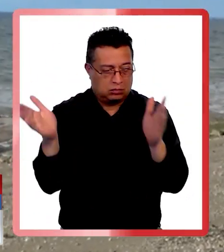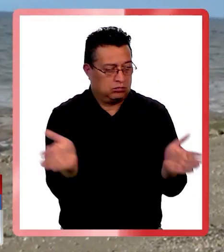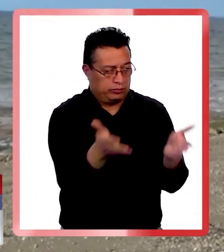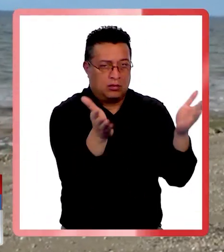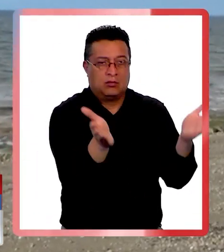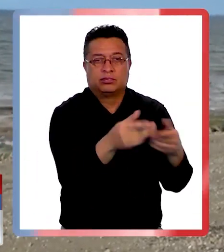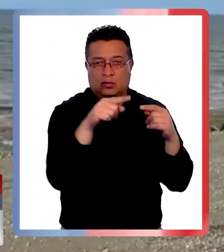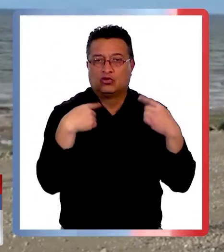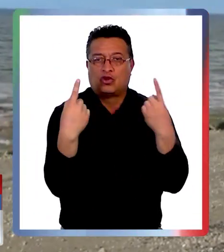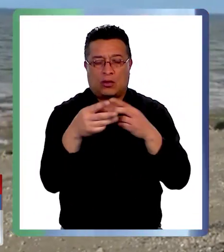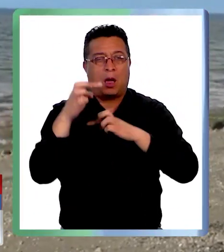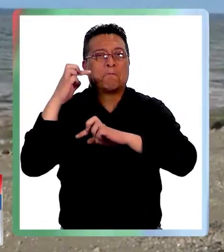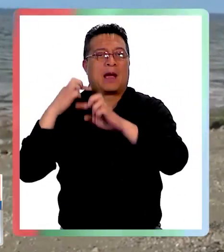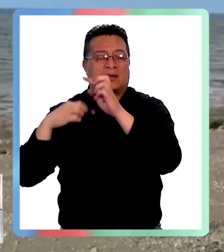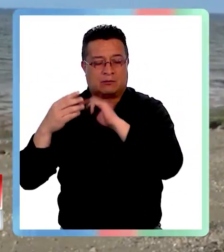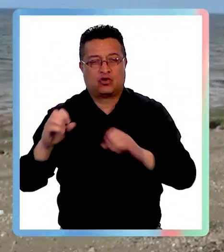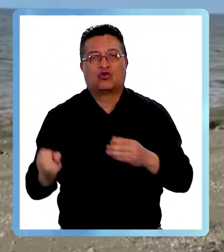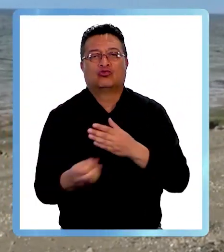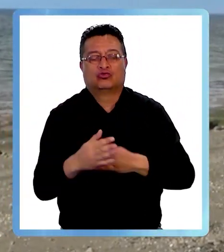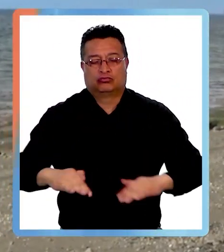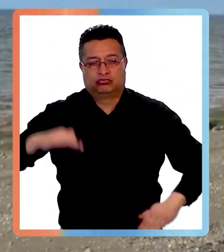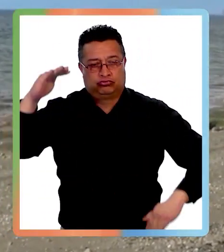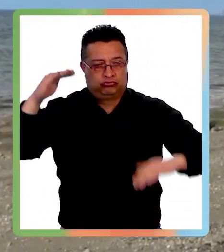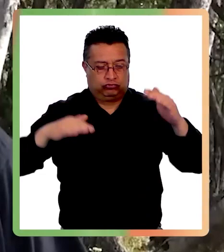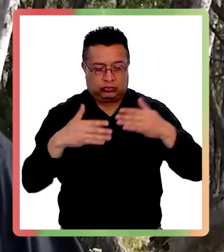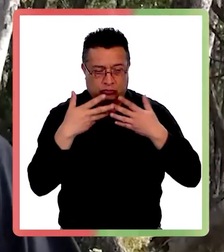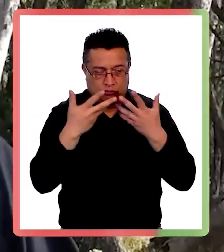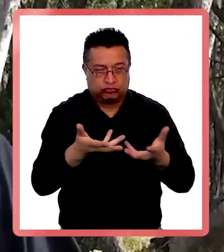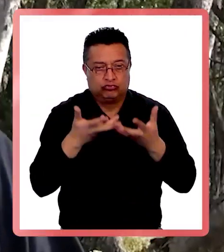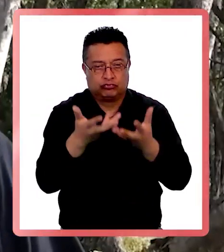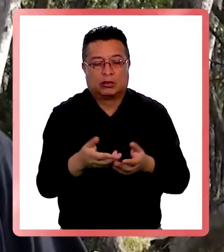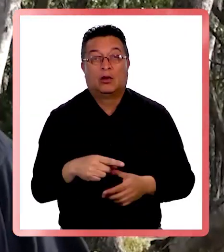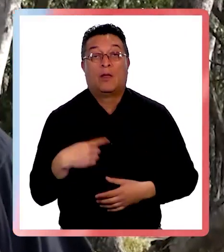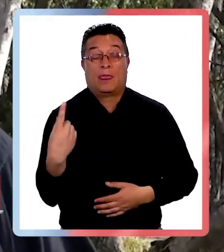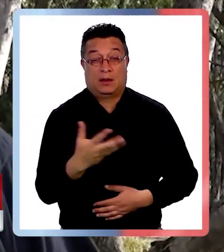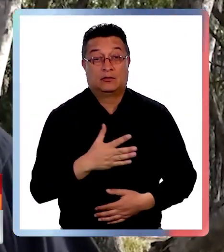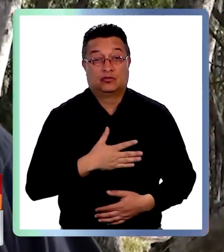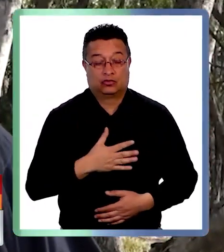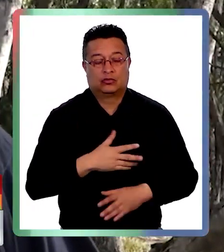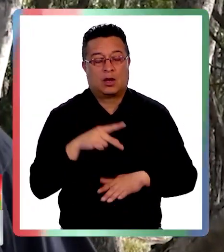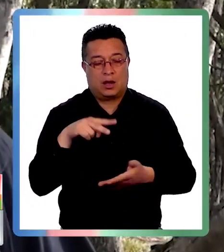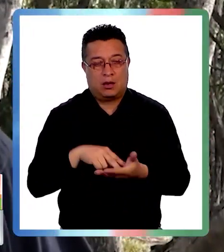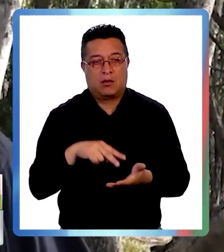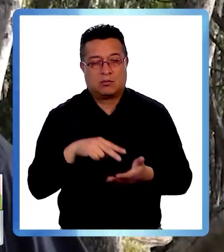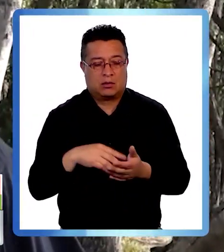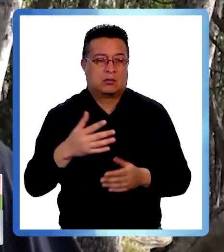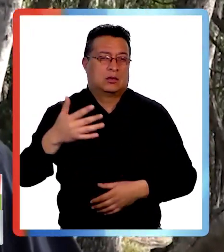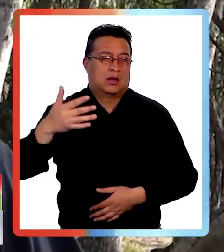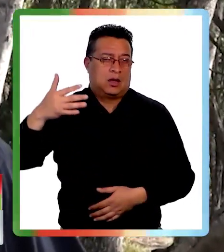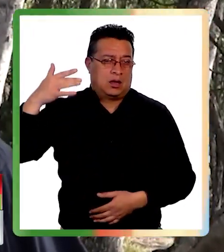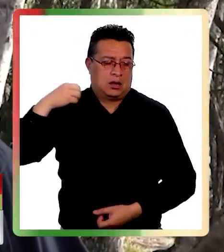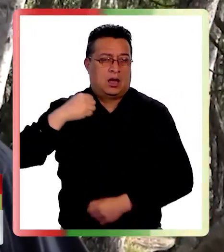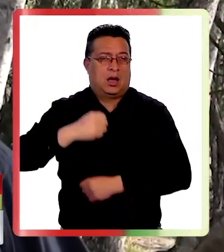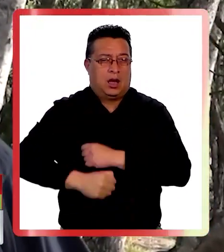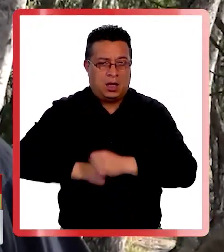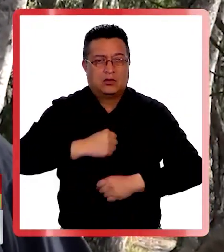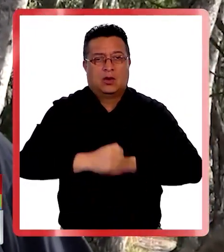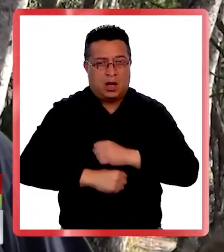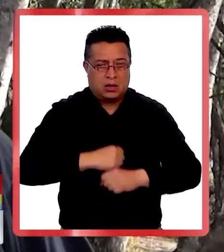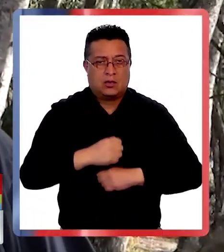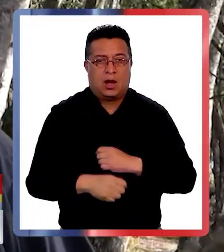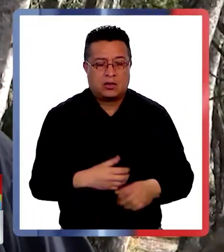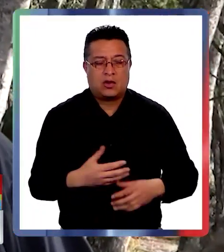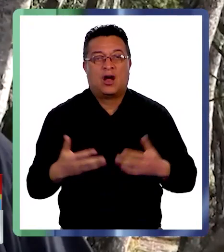ir transmitiendo todo su patrimonio a las nuevas generaciones. Para nosotros, una espera ya de mucho tiempo, muchos años,